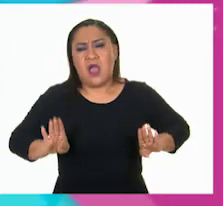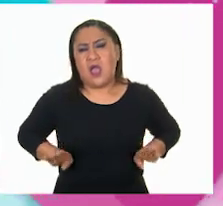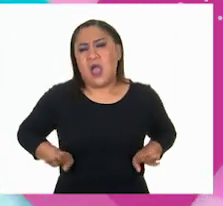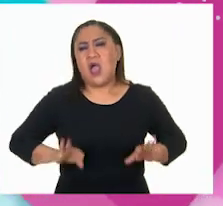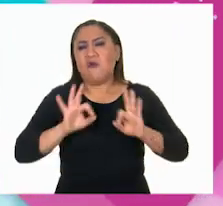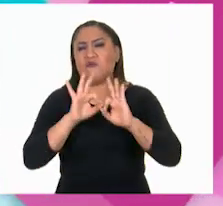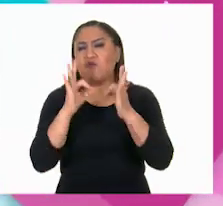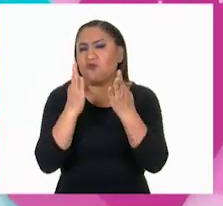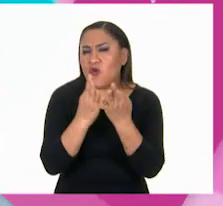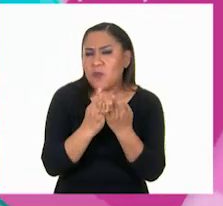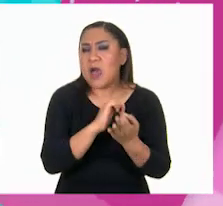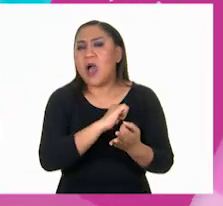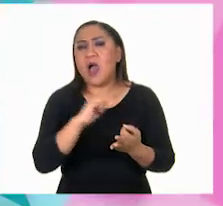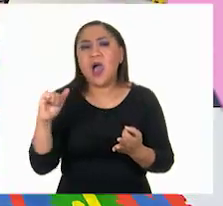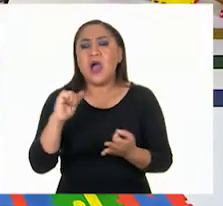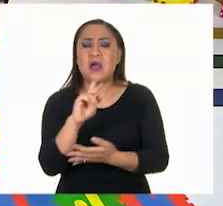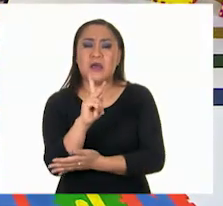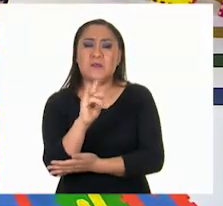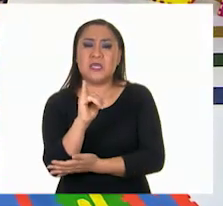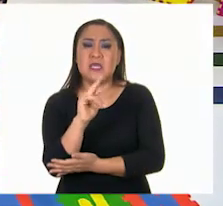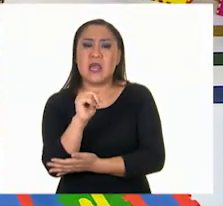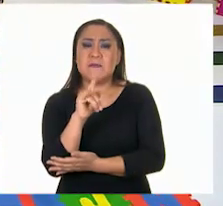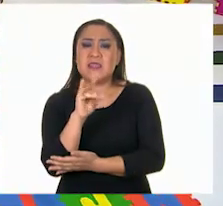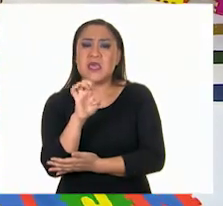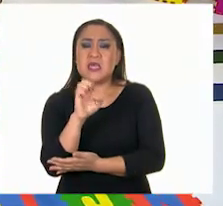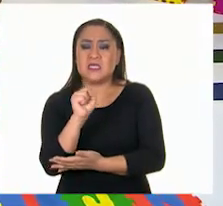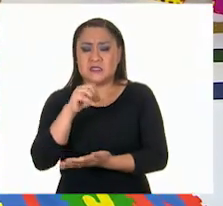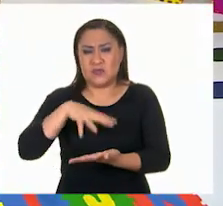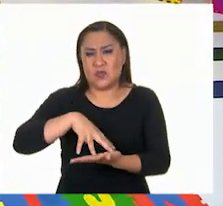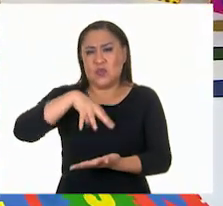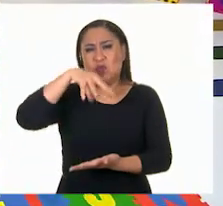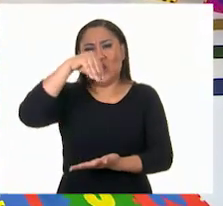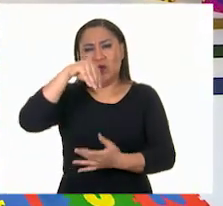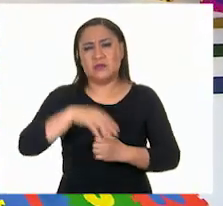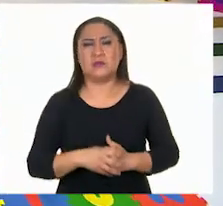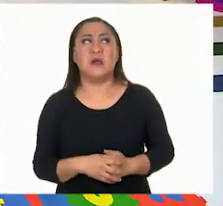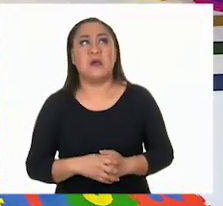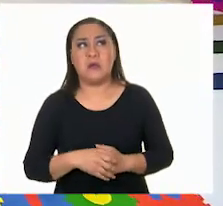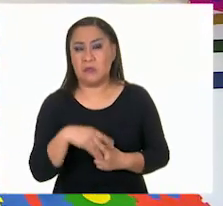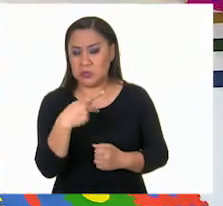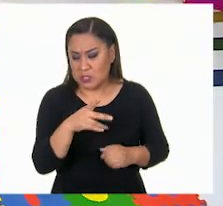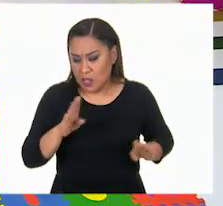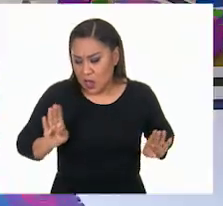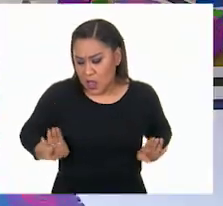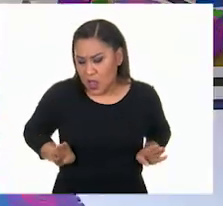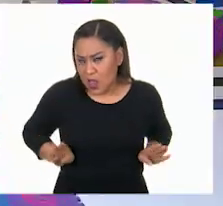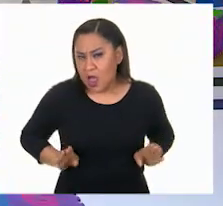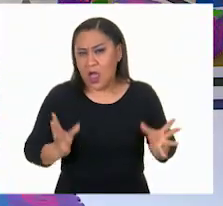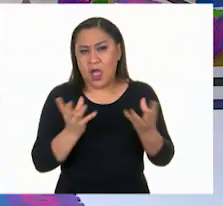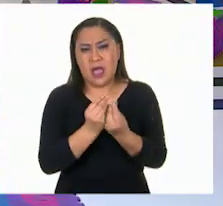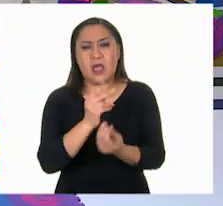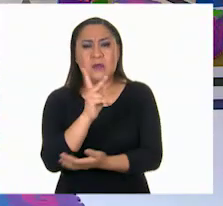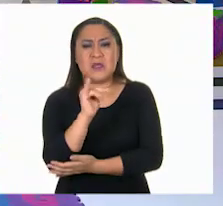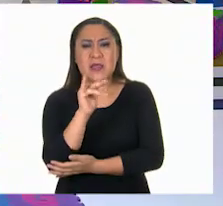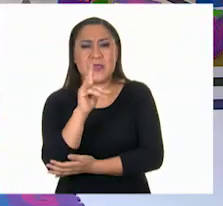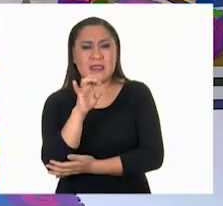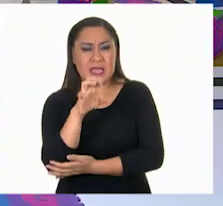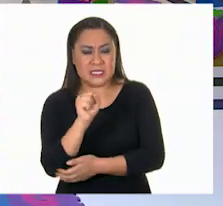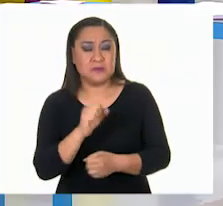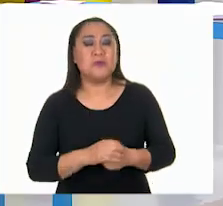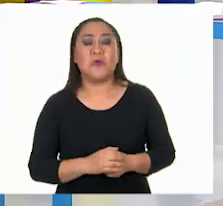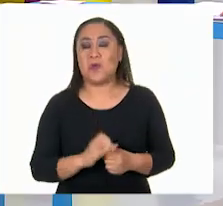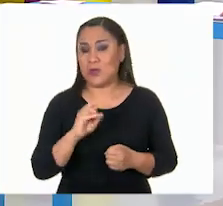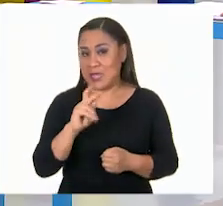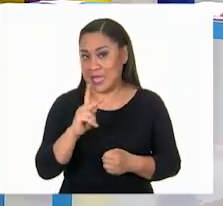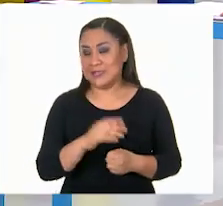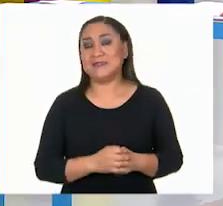de las pirámides. Muy bien, características geométricas de las pirámides. Muy bien. ¿Y qué les parece, niñas y